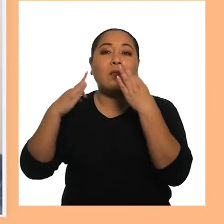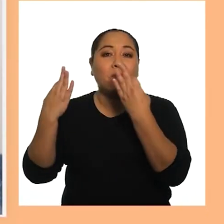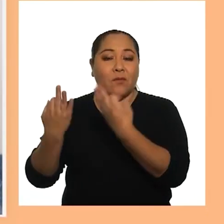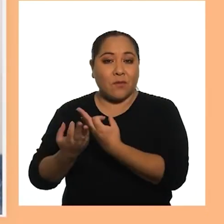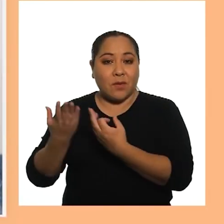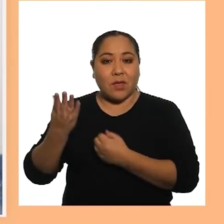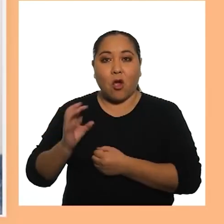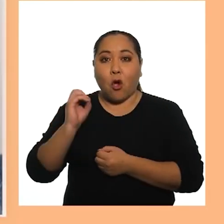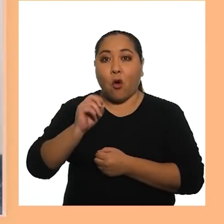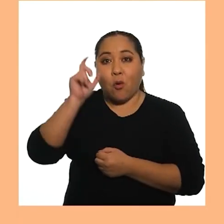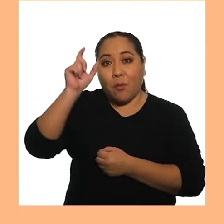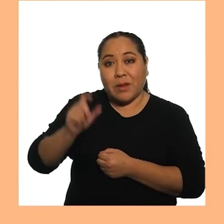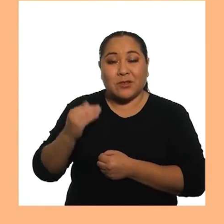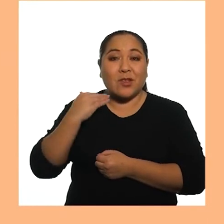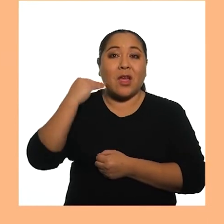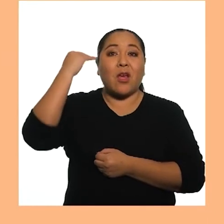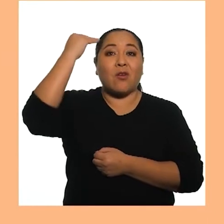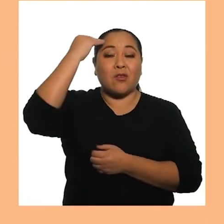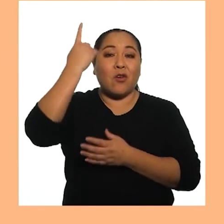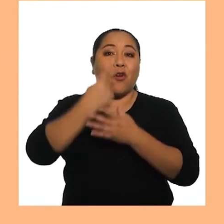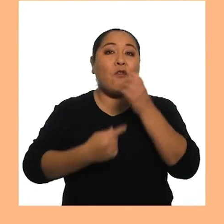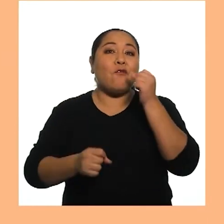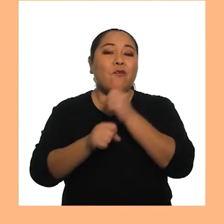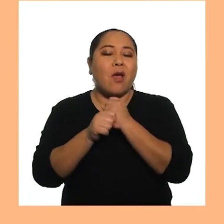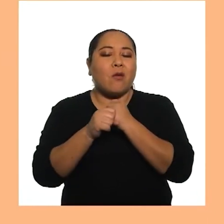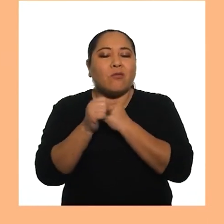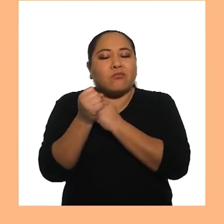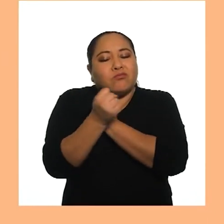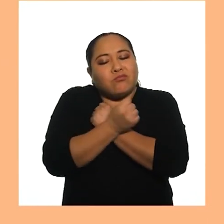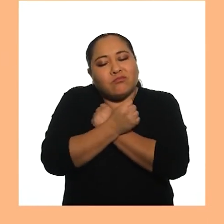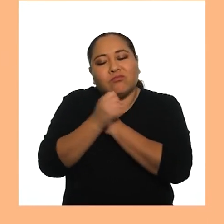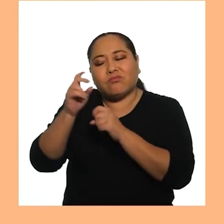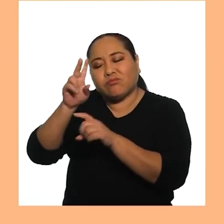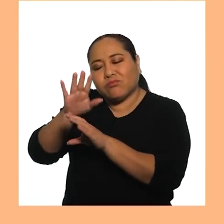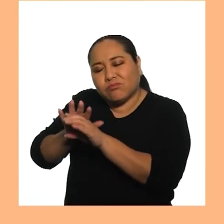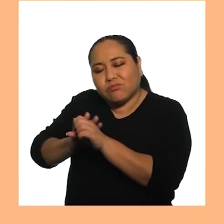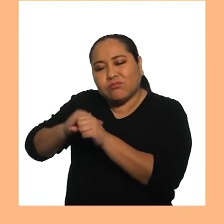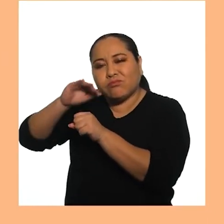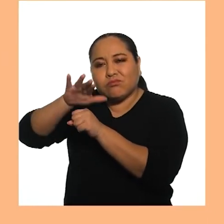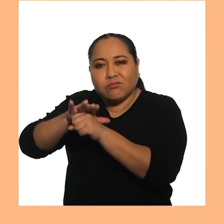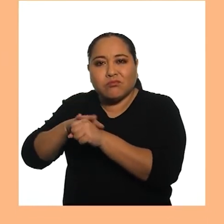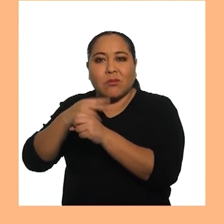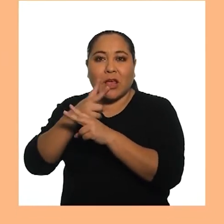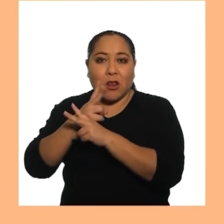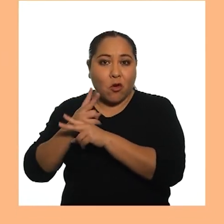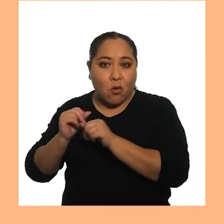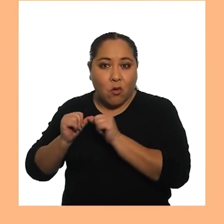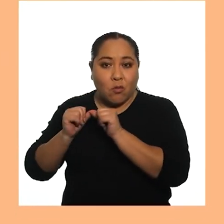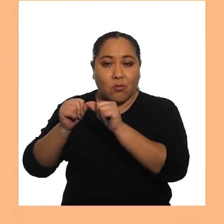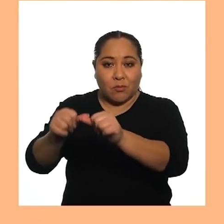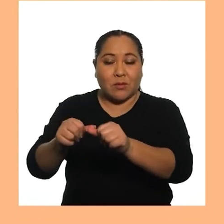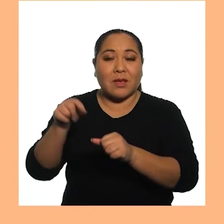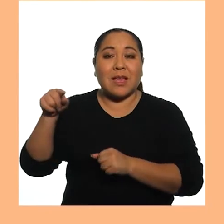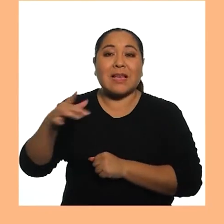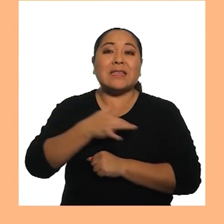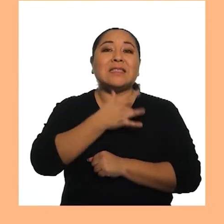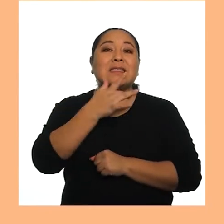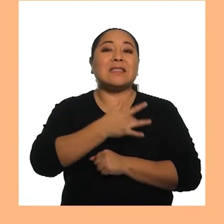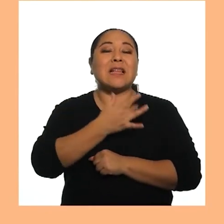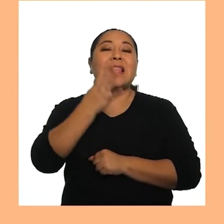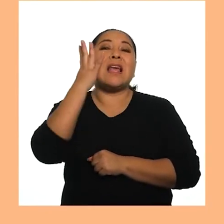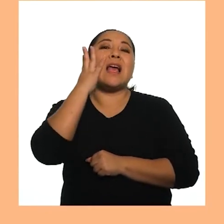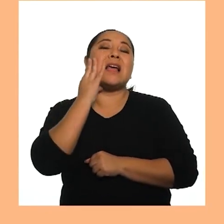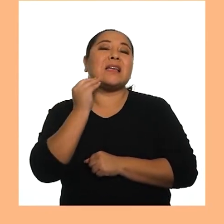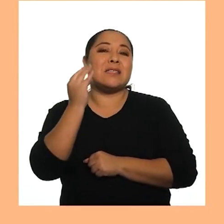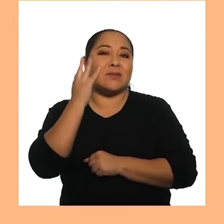el cuidado De la familia O de una persona Adulta Confiable Y cariñosa Que lo cuide De forma permanente De modo